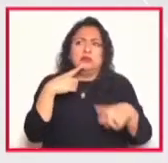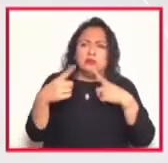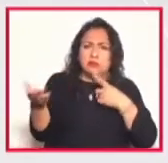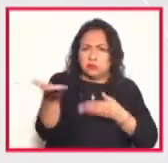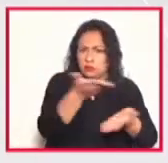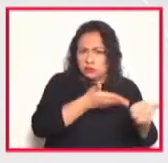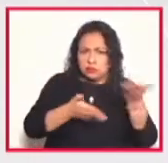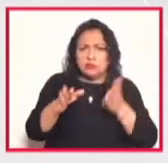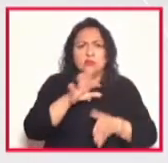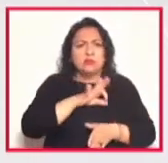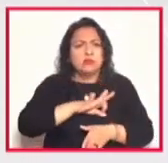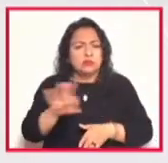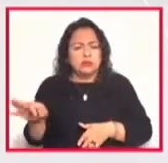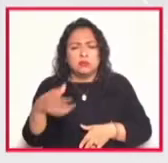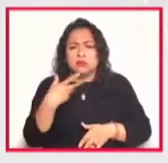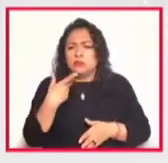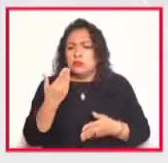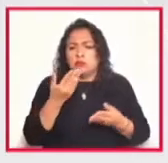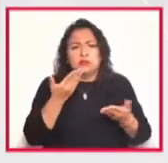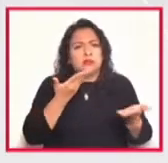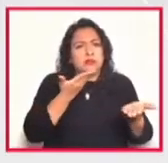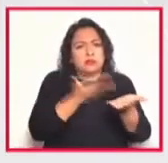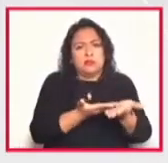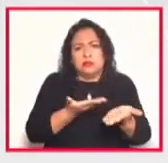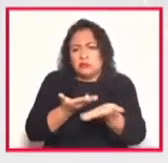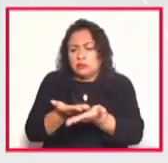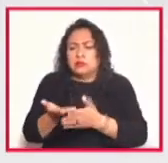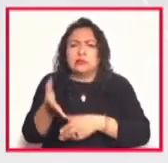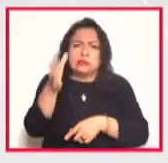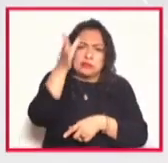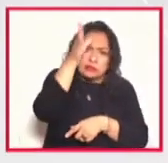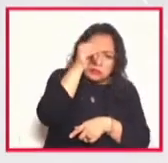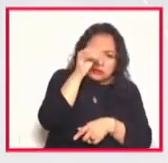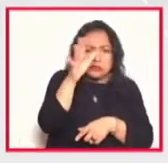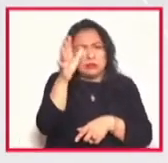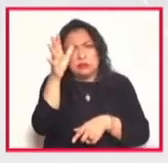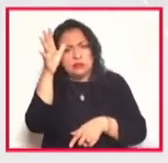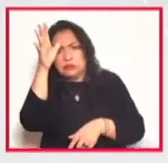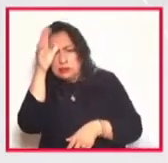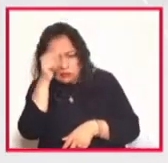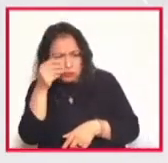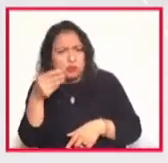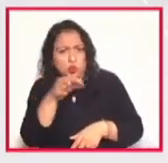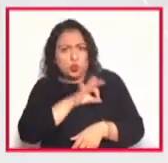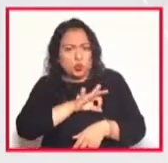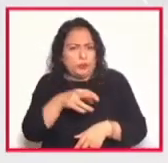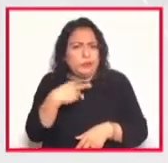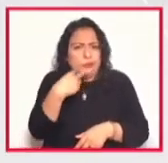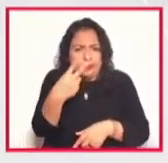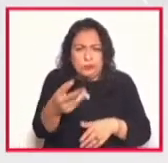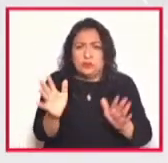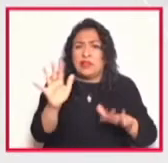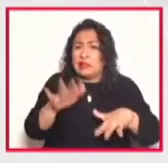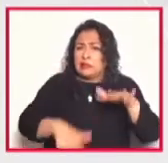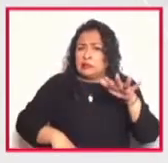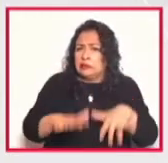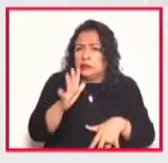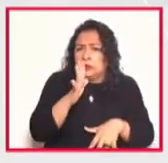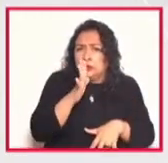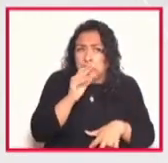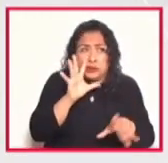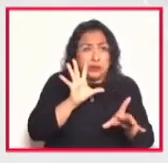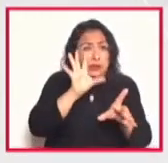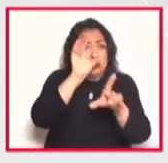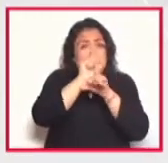pueden ponernos en la mesa. Esto estamos de acuerdo, esto no estamos de acuerdo. A veces no se puede lograr todo.